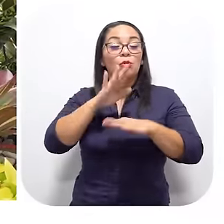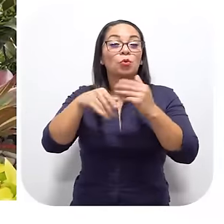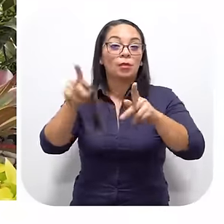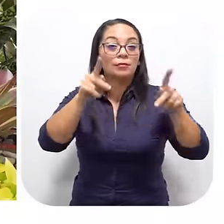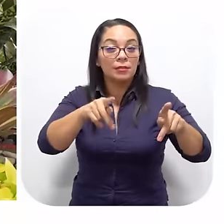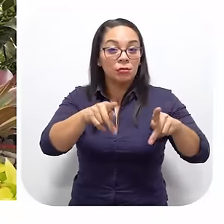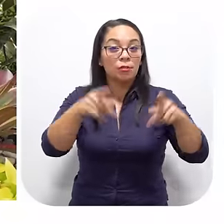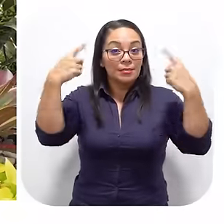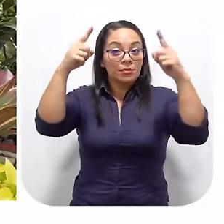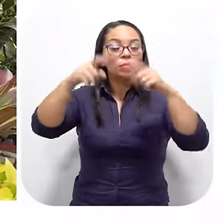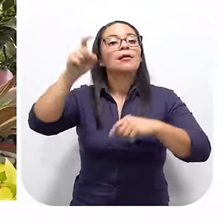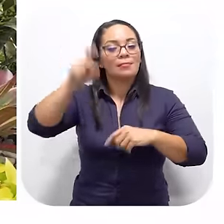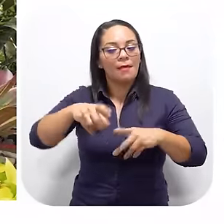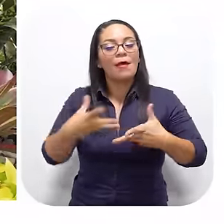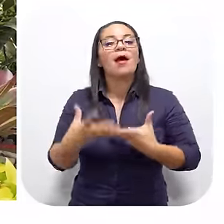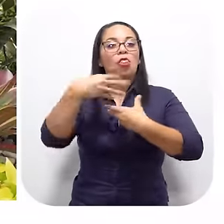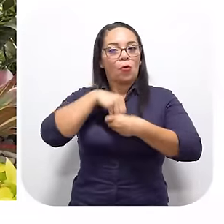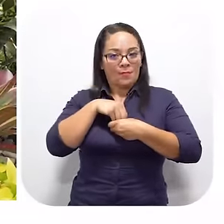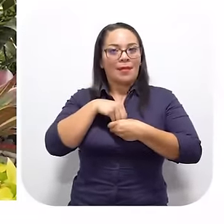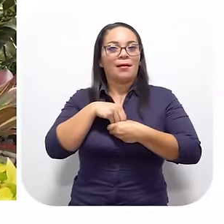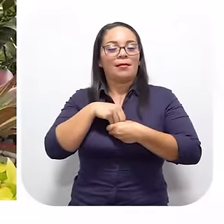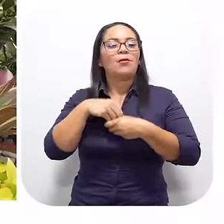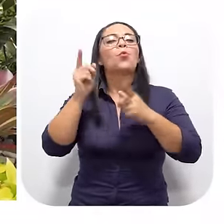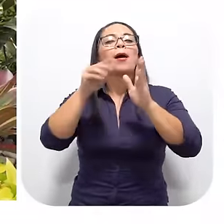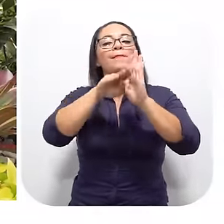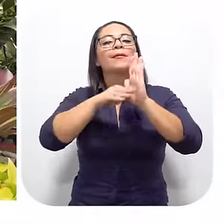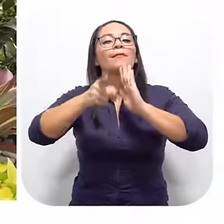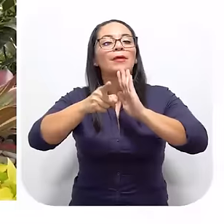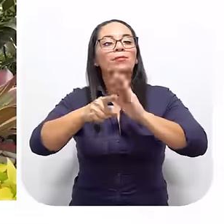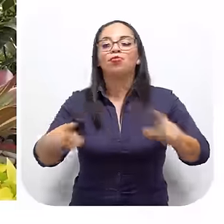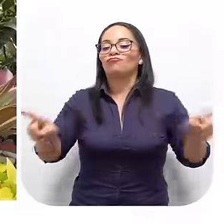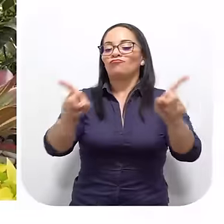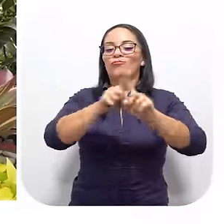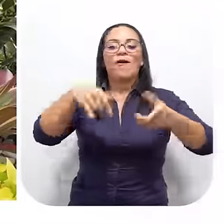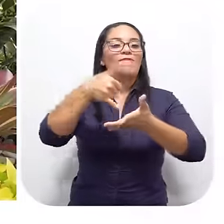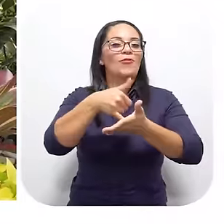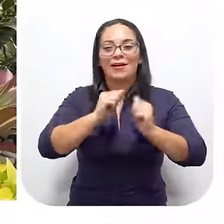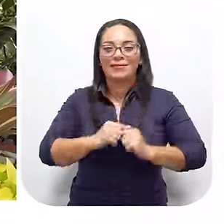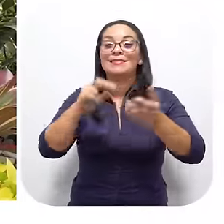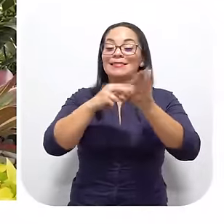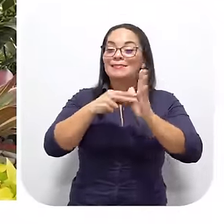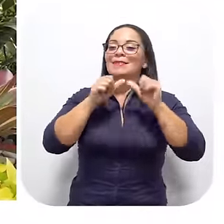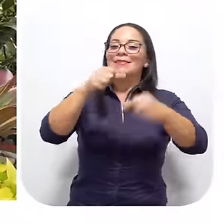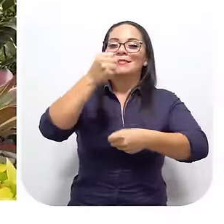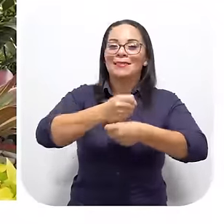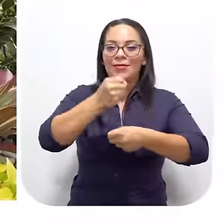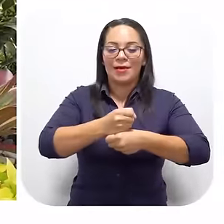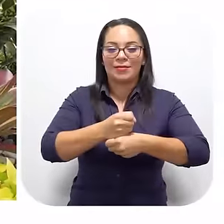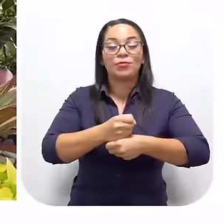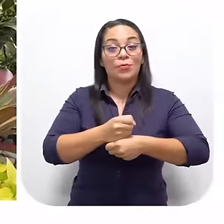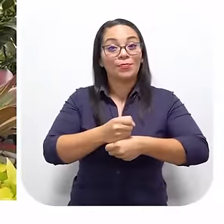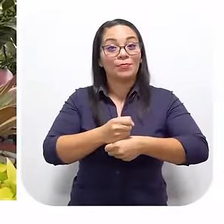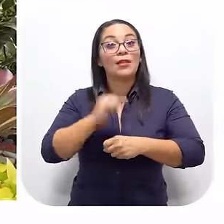Y que yo creo Que todo ser humano Exitoso Debe adoptar No aflojarás Seguir trabajando